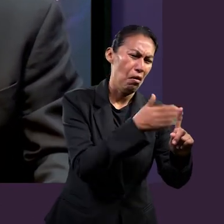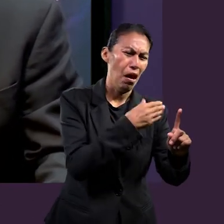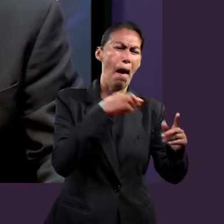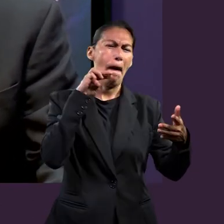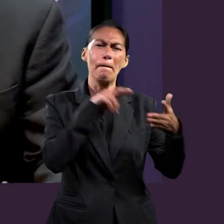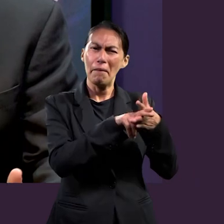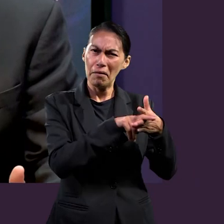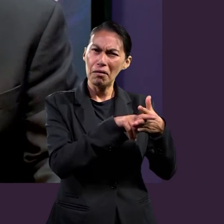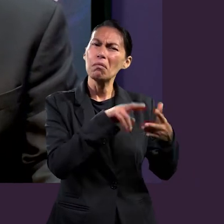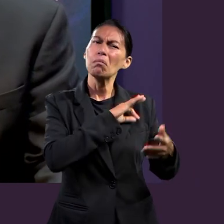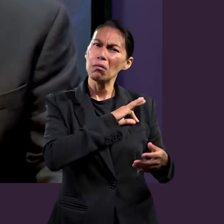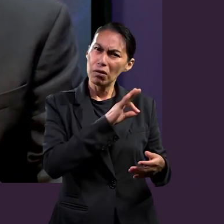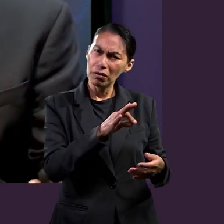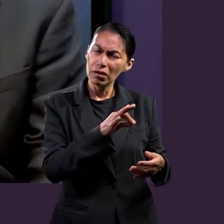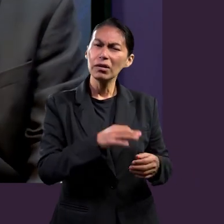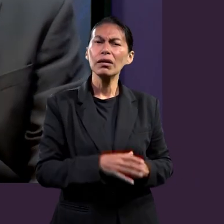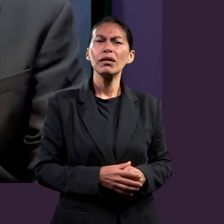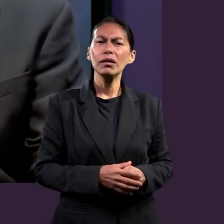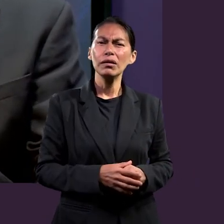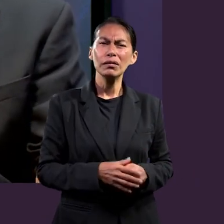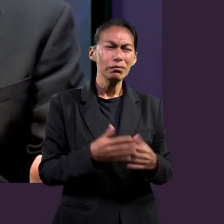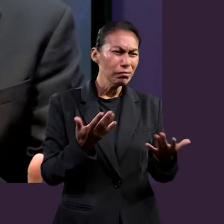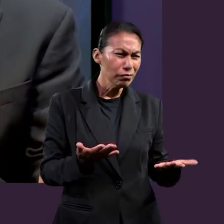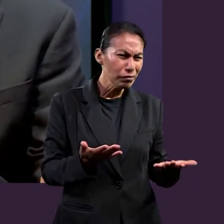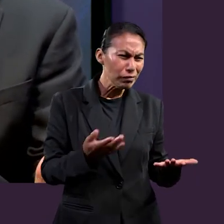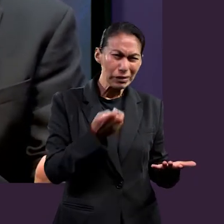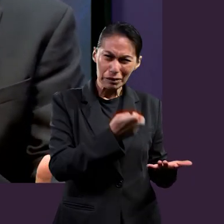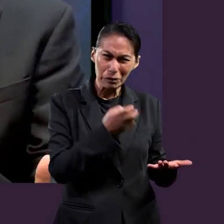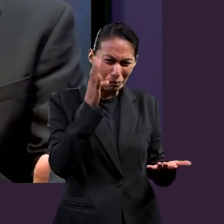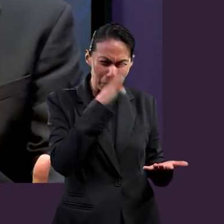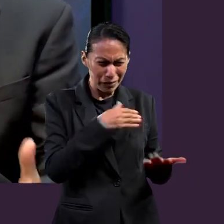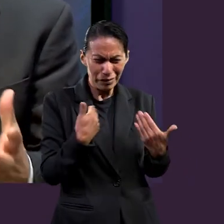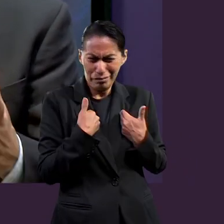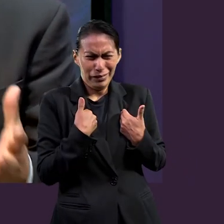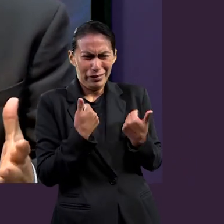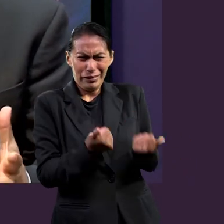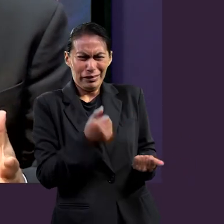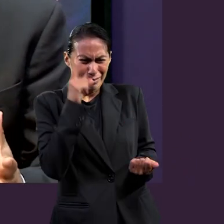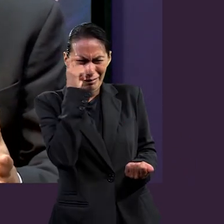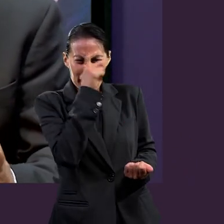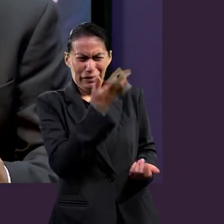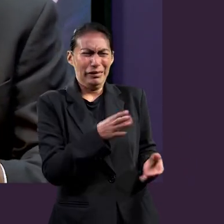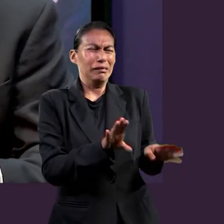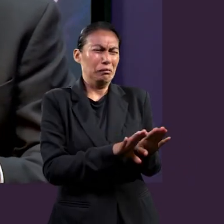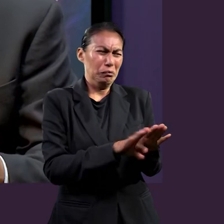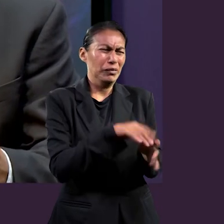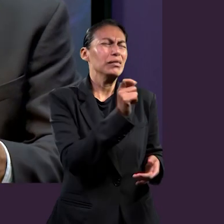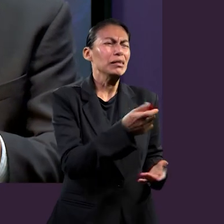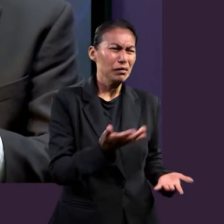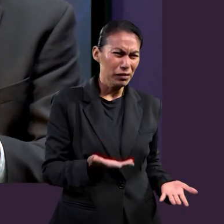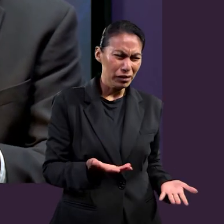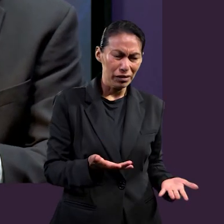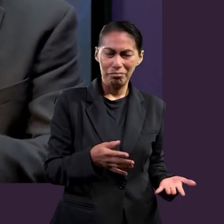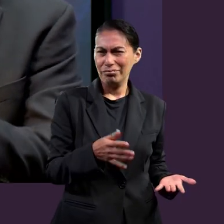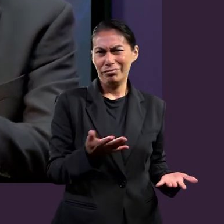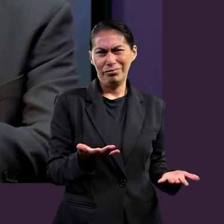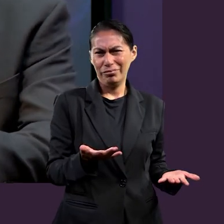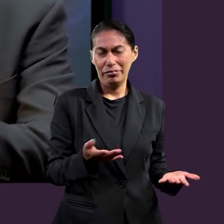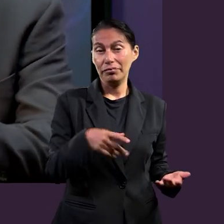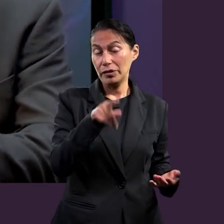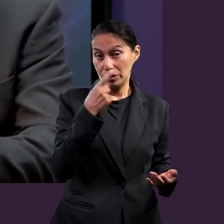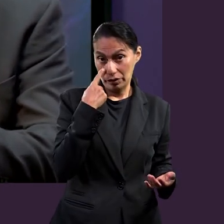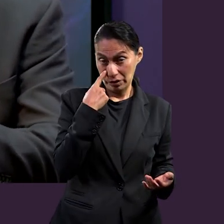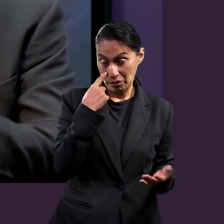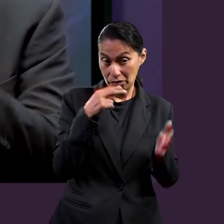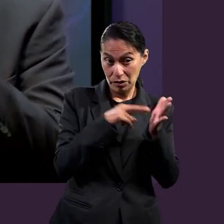e incluso matarlas. O sea, qué mal, no entiendo yo eso actualmente. Pero ahí nos